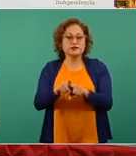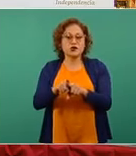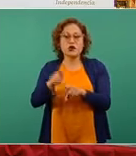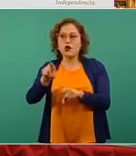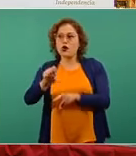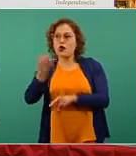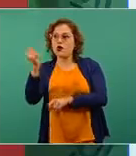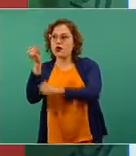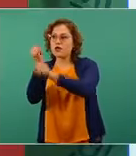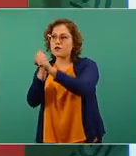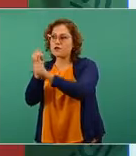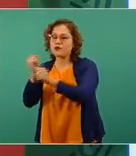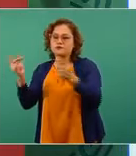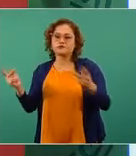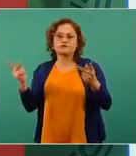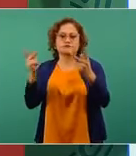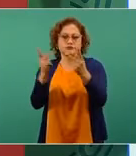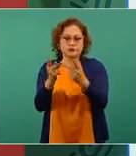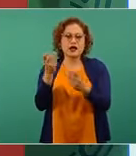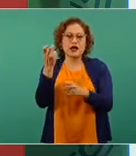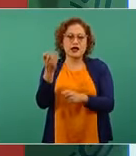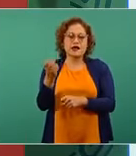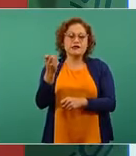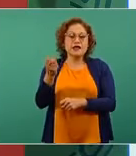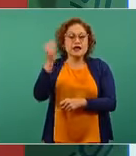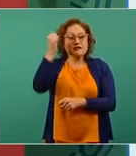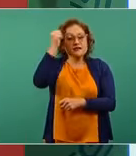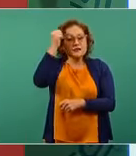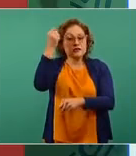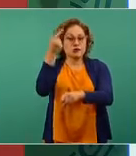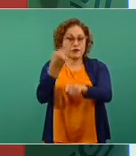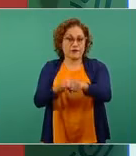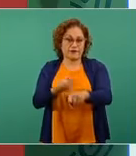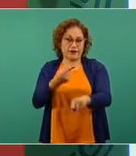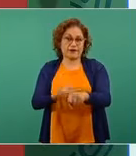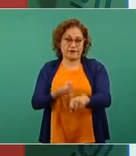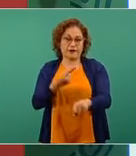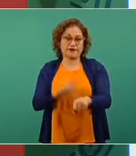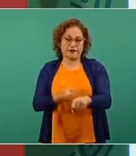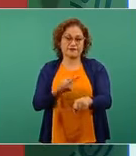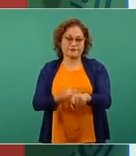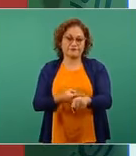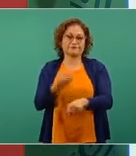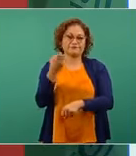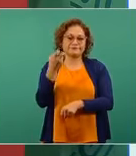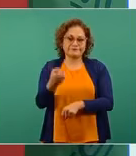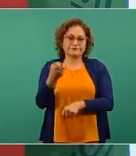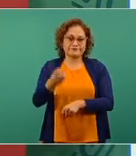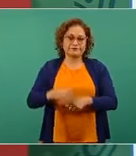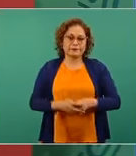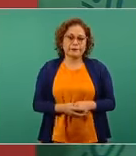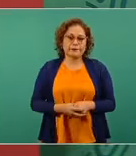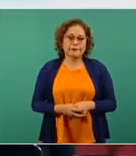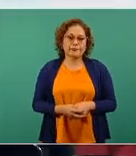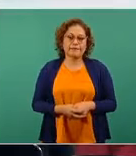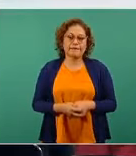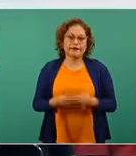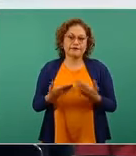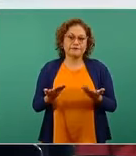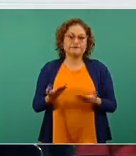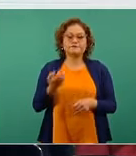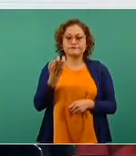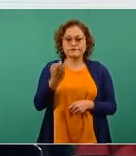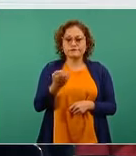vacuna de Astra, un síndrome muy raro, ya hemos destacado la rareza de este evento, cuatro por millón